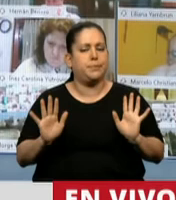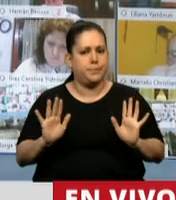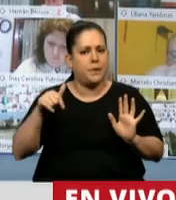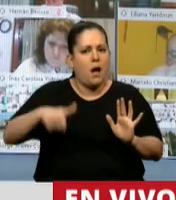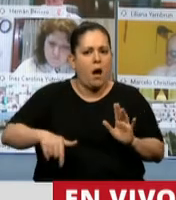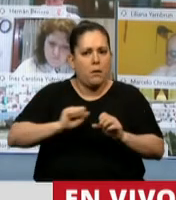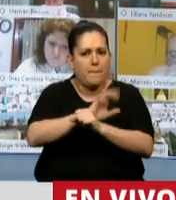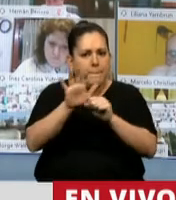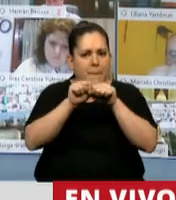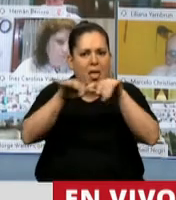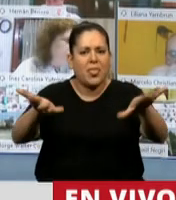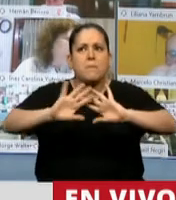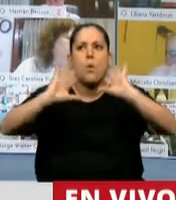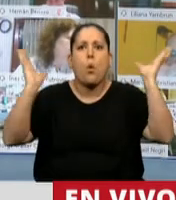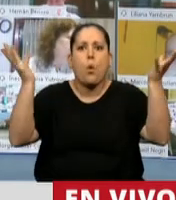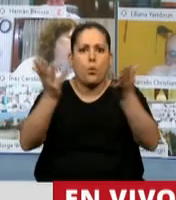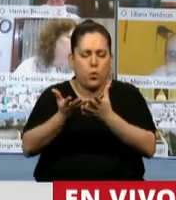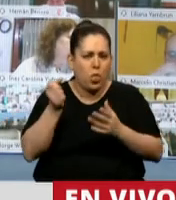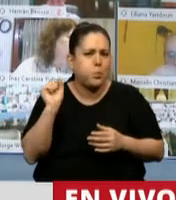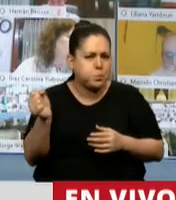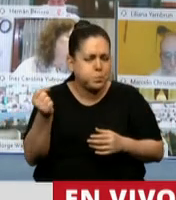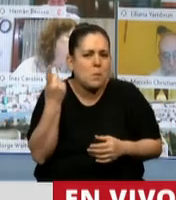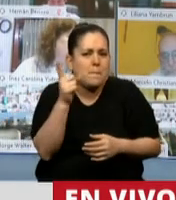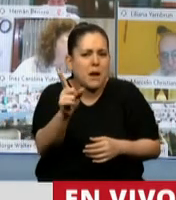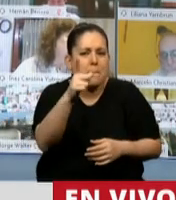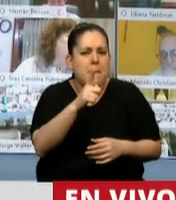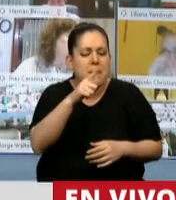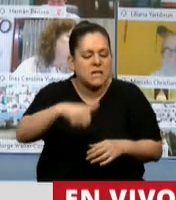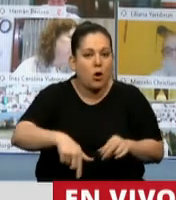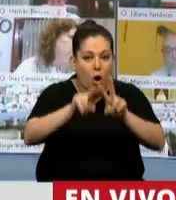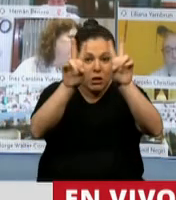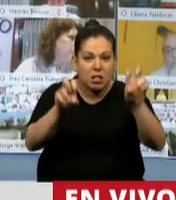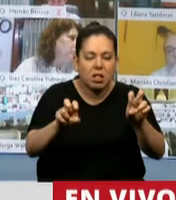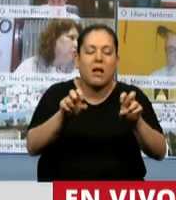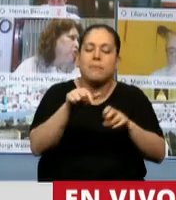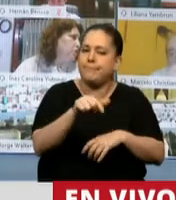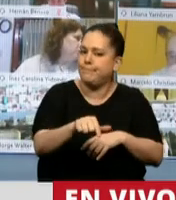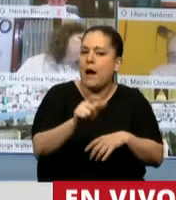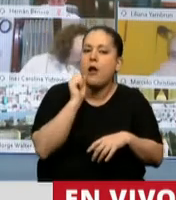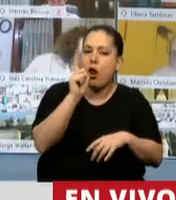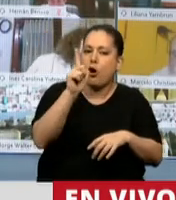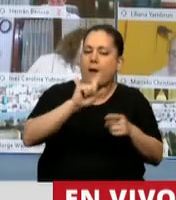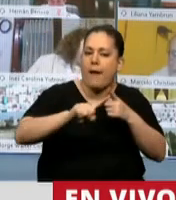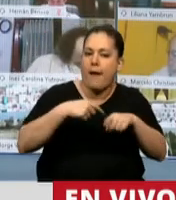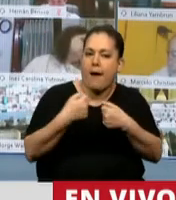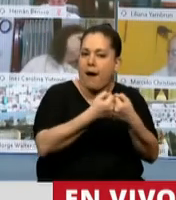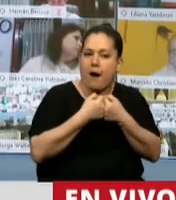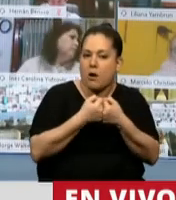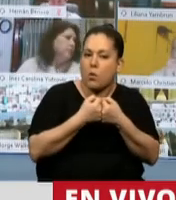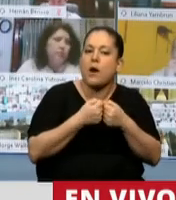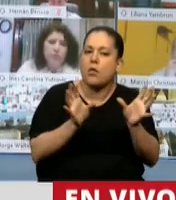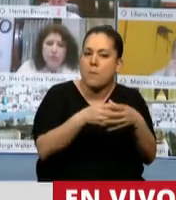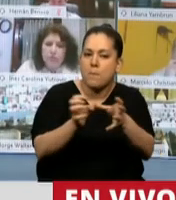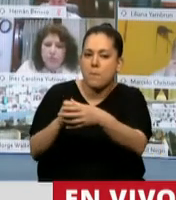pandemia de carácter mundial, me parece que debatir estos temas y lograr el consenso de las diferentes